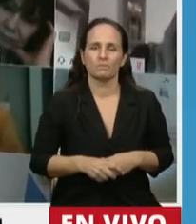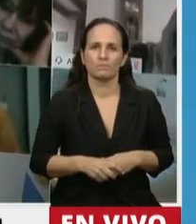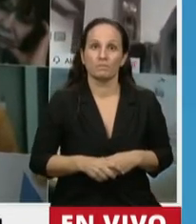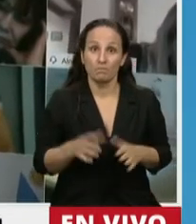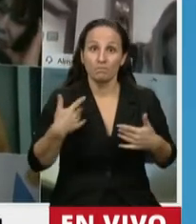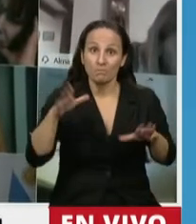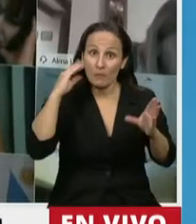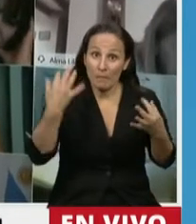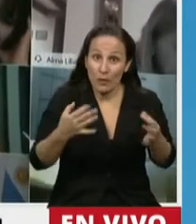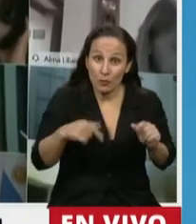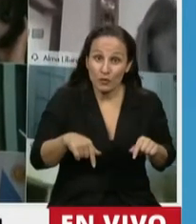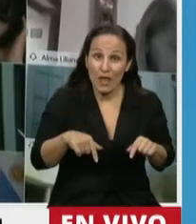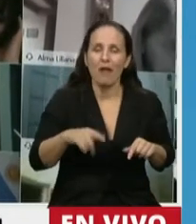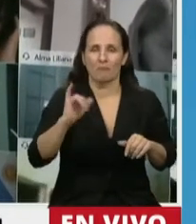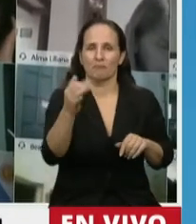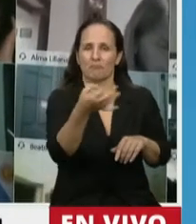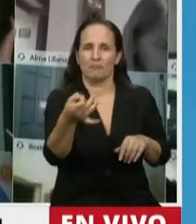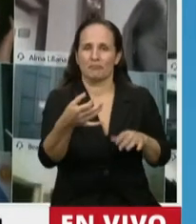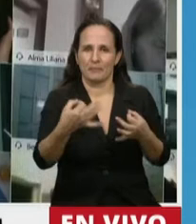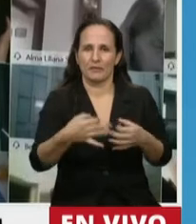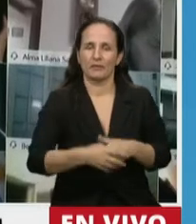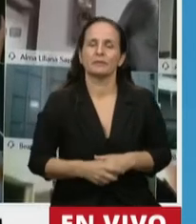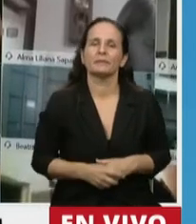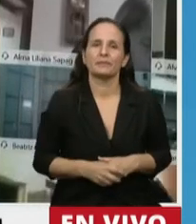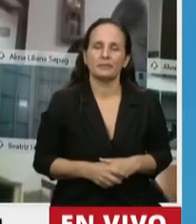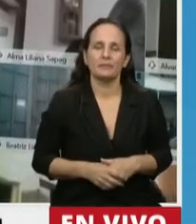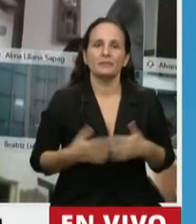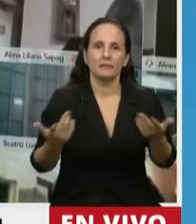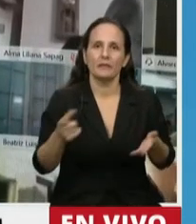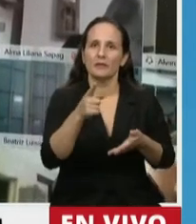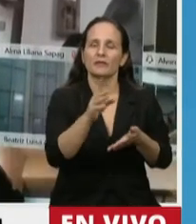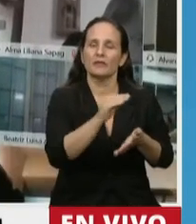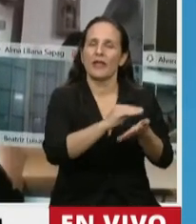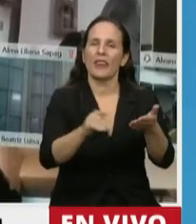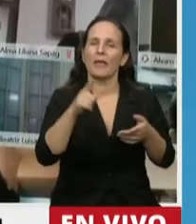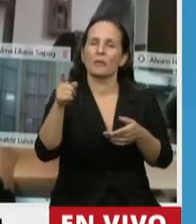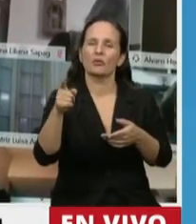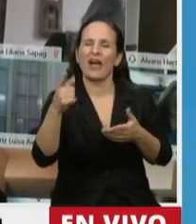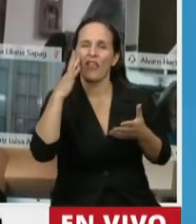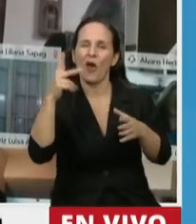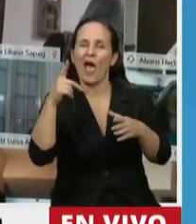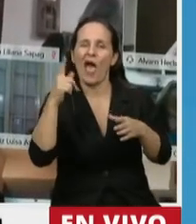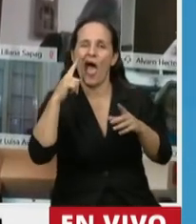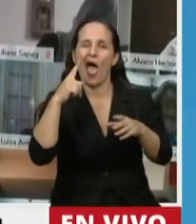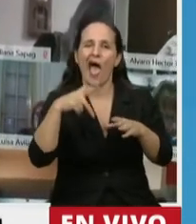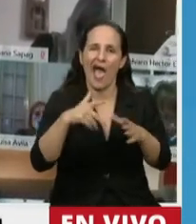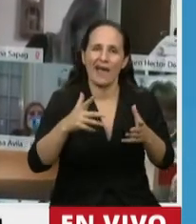¿Ahí? ¿Me escucha ahí? Ahí, perfectamente. Debe ser el diputado Yedlin que nos está acá interfiriendo.